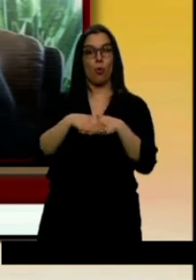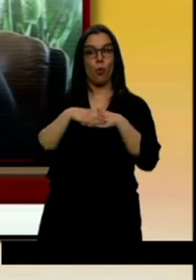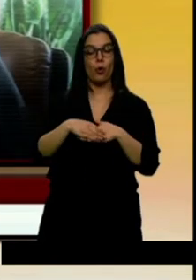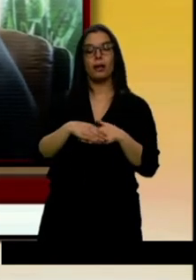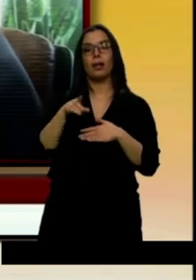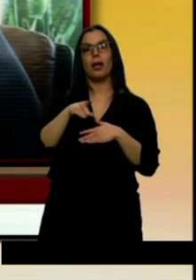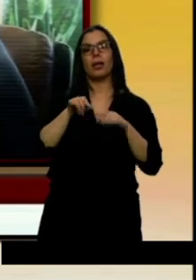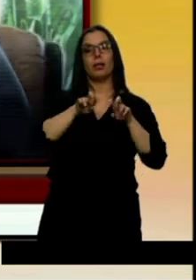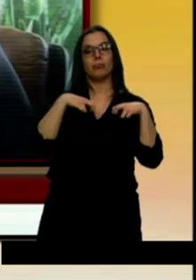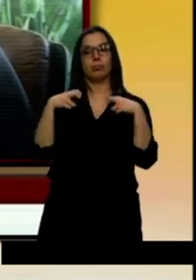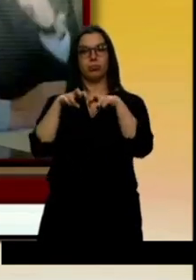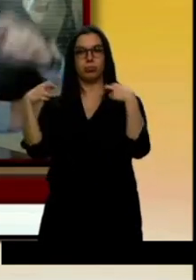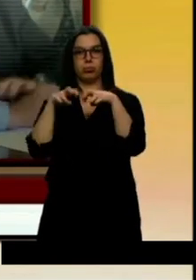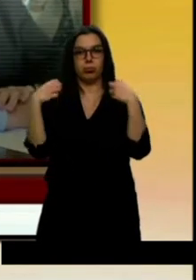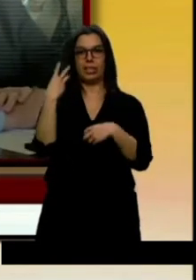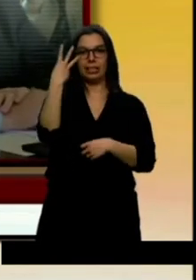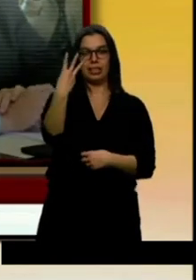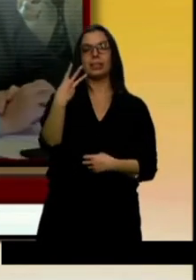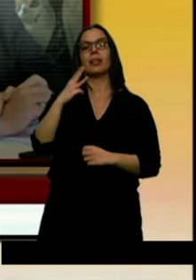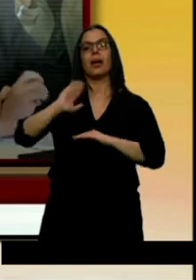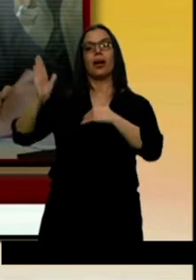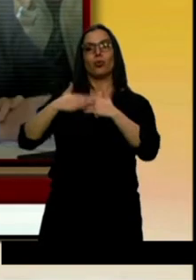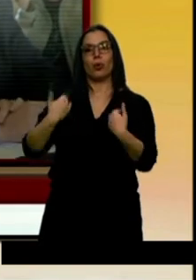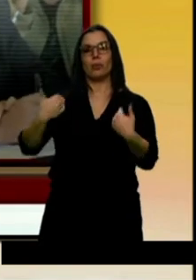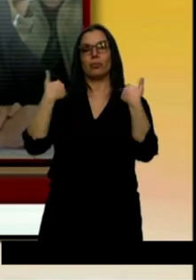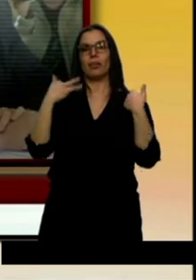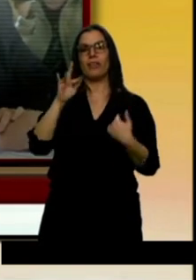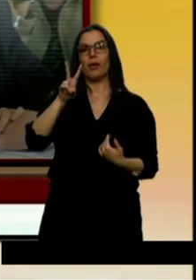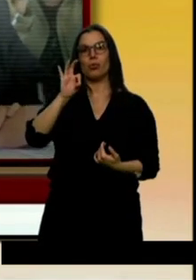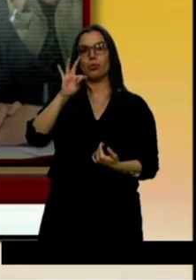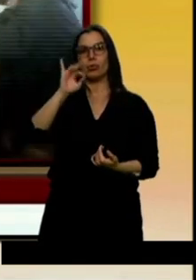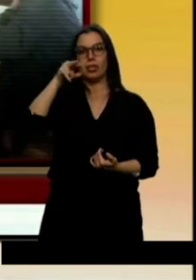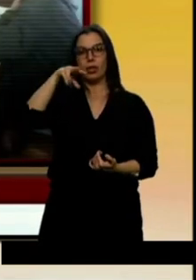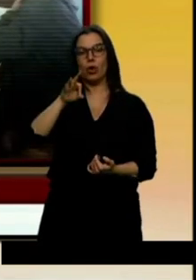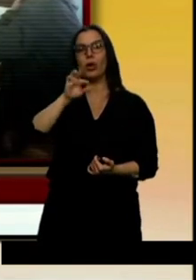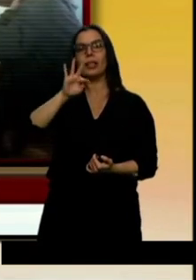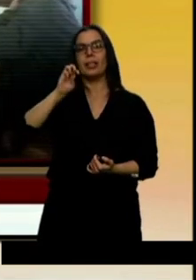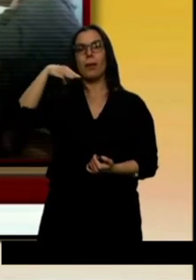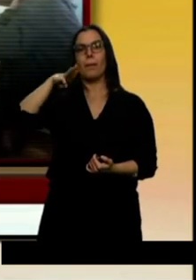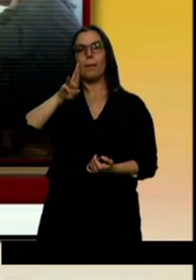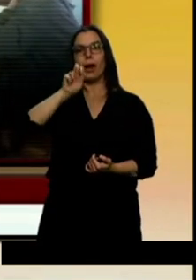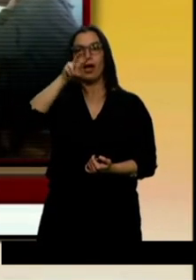La clausura correrá a cargo de Gaustino Temprano, el secretario general de la Unión General de Trabajadores en Castilla y León.